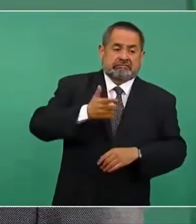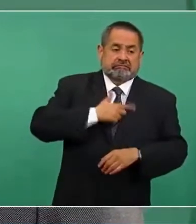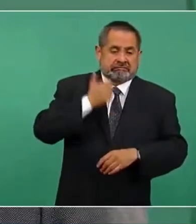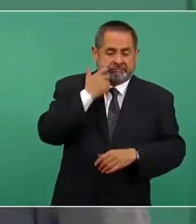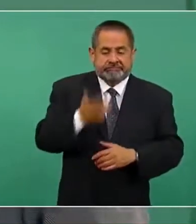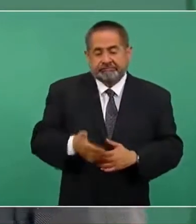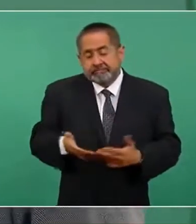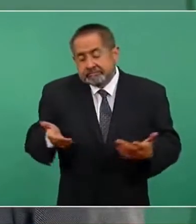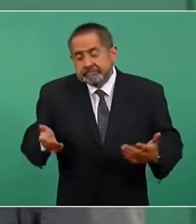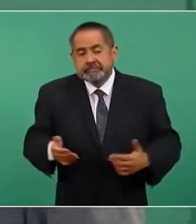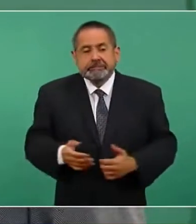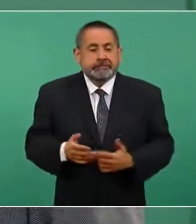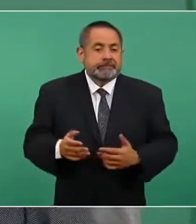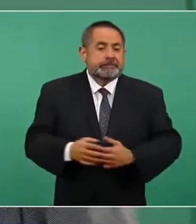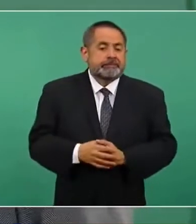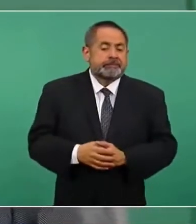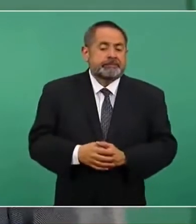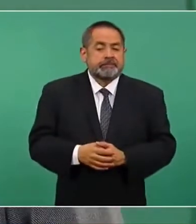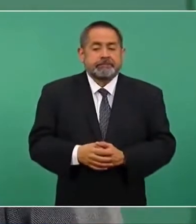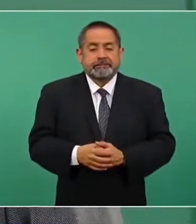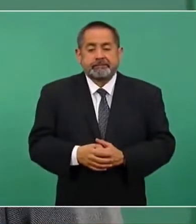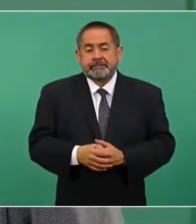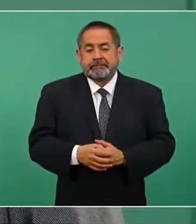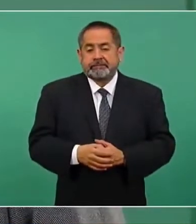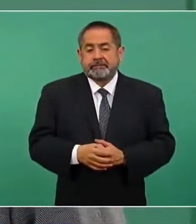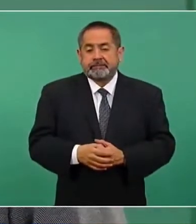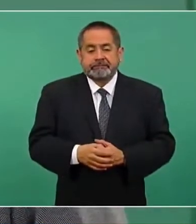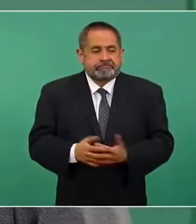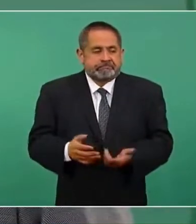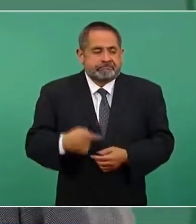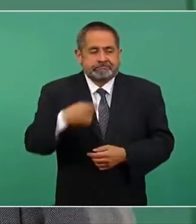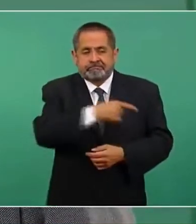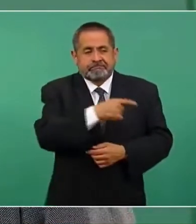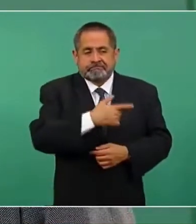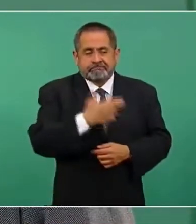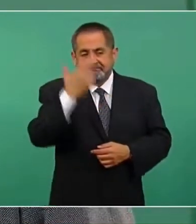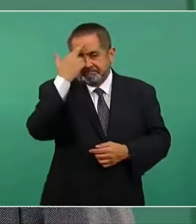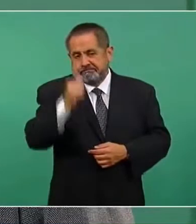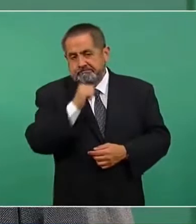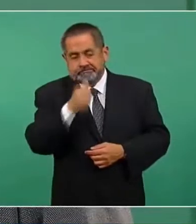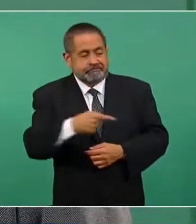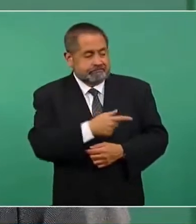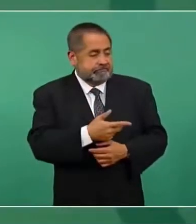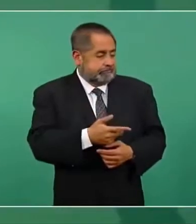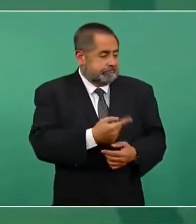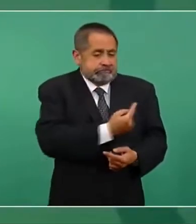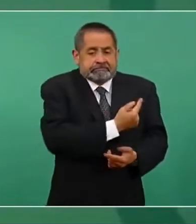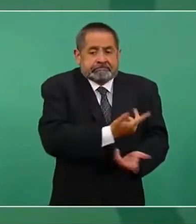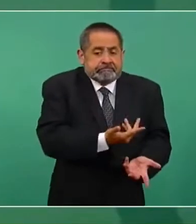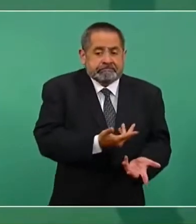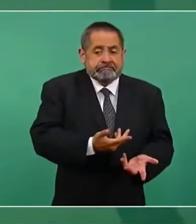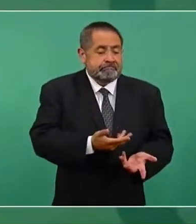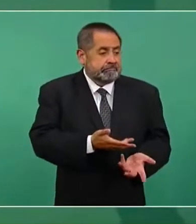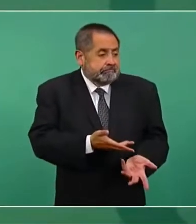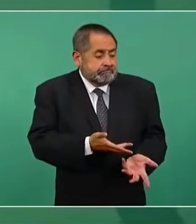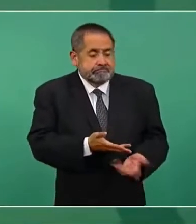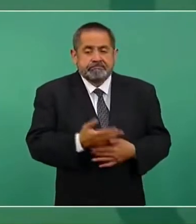Pues no tienen razón, porque nosotros